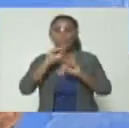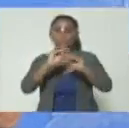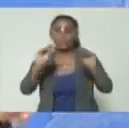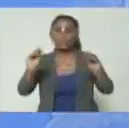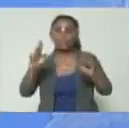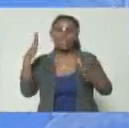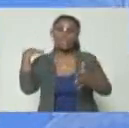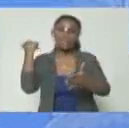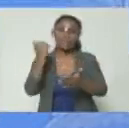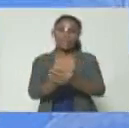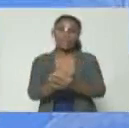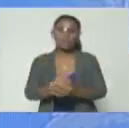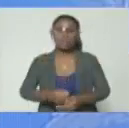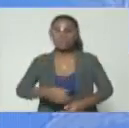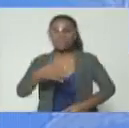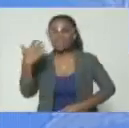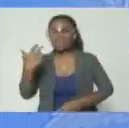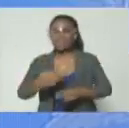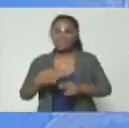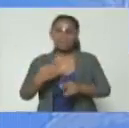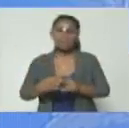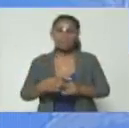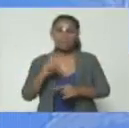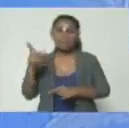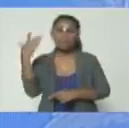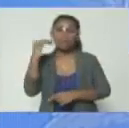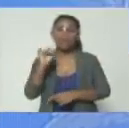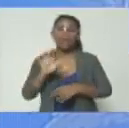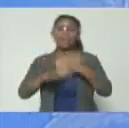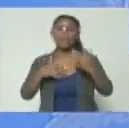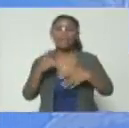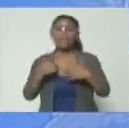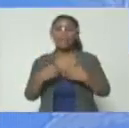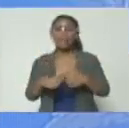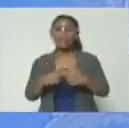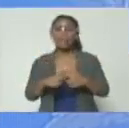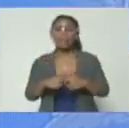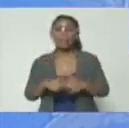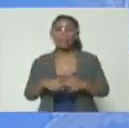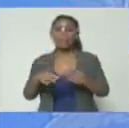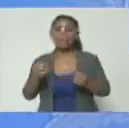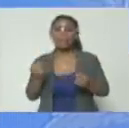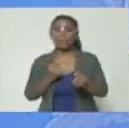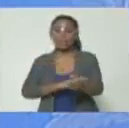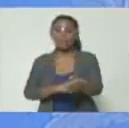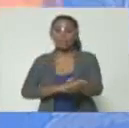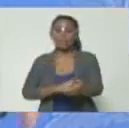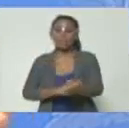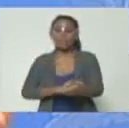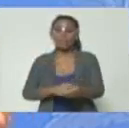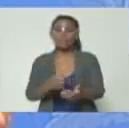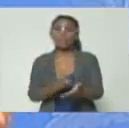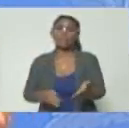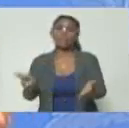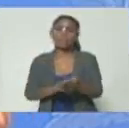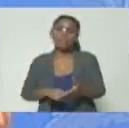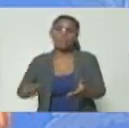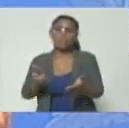serie que tienen elementos obsesivos elementos compulsivos donde siempre repiten sus conductas